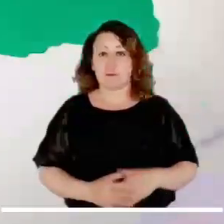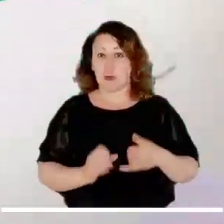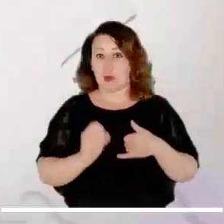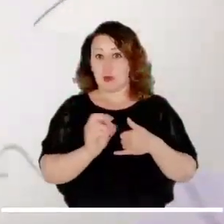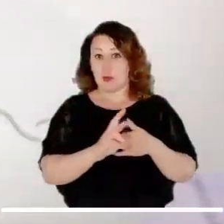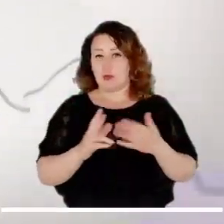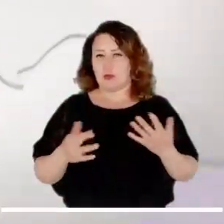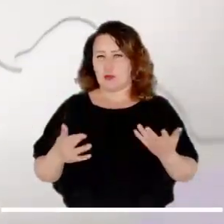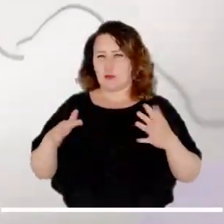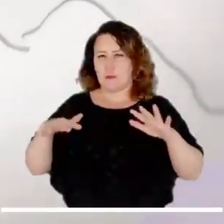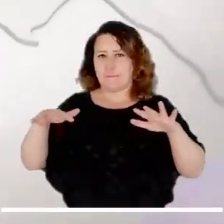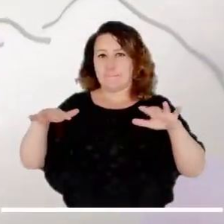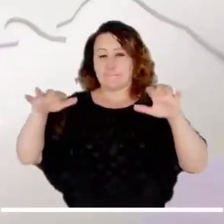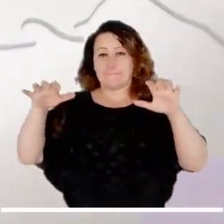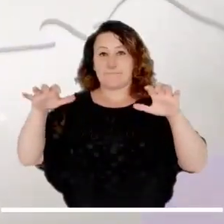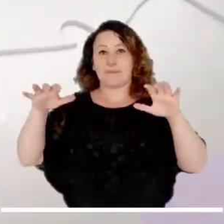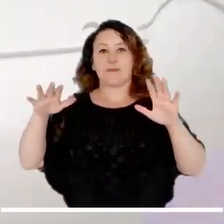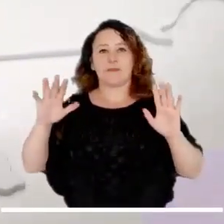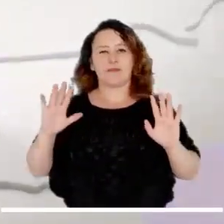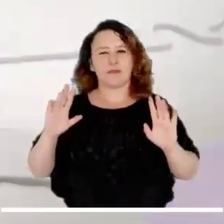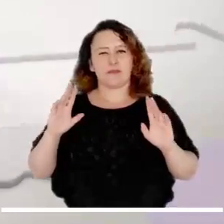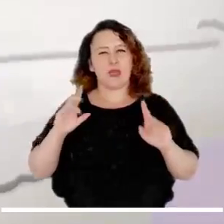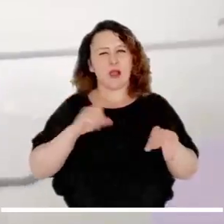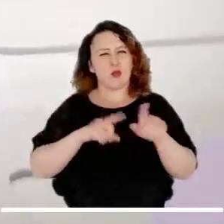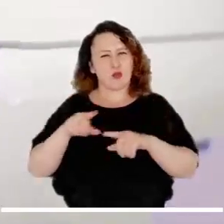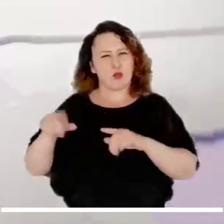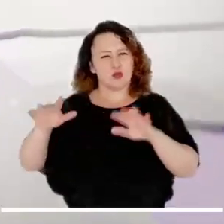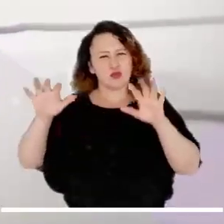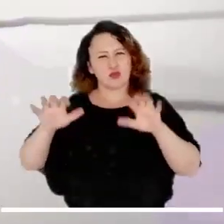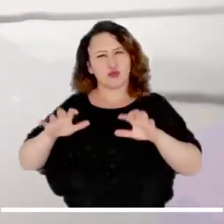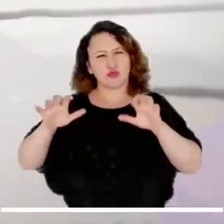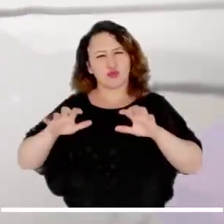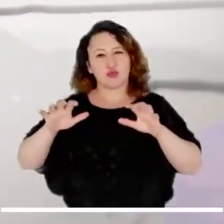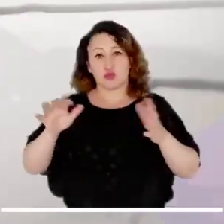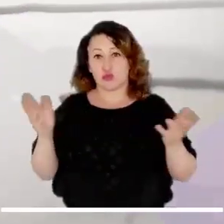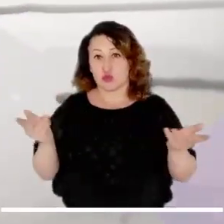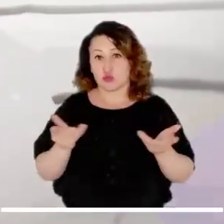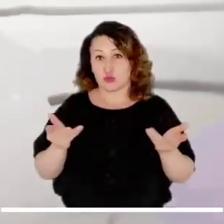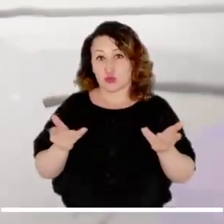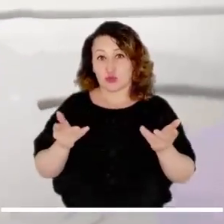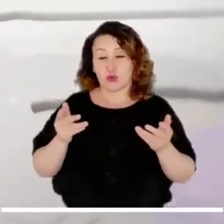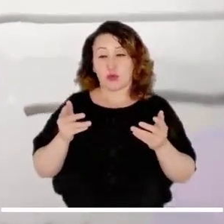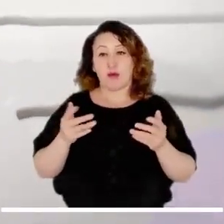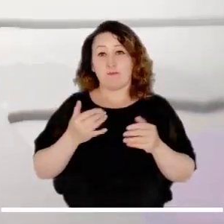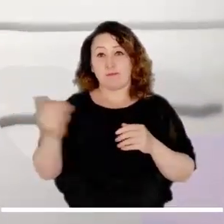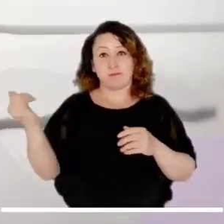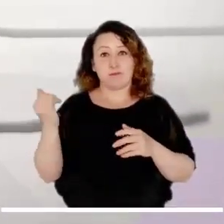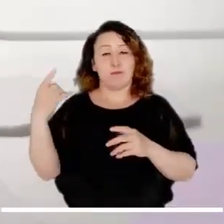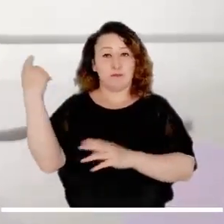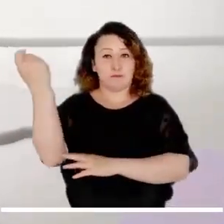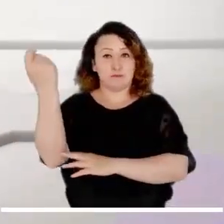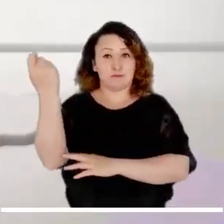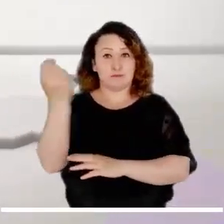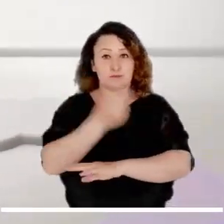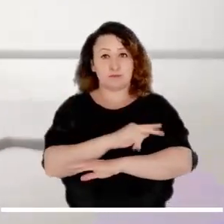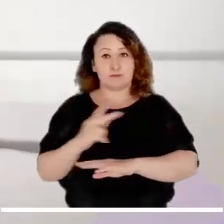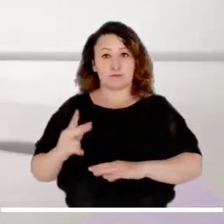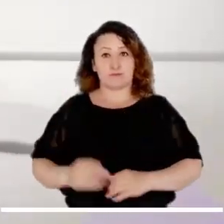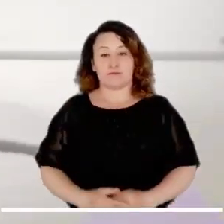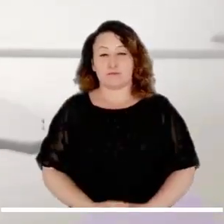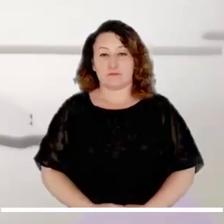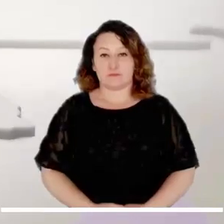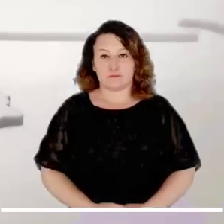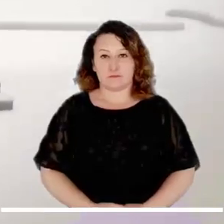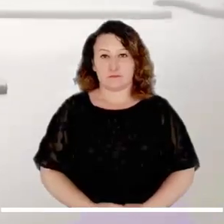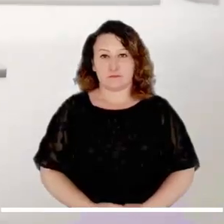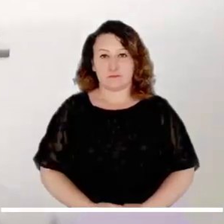En la Orinoquía seguirá reinando el tiempo seco, aunque no se descartan algunas lluvias puntuales en sectores dispersos de Meta